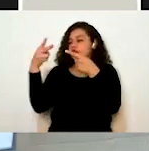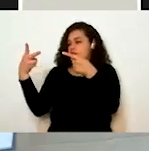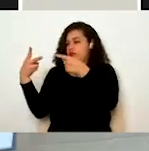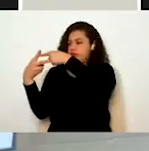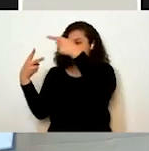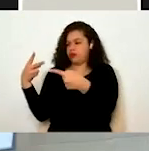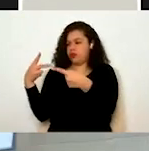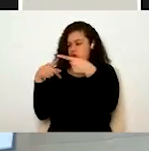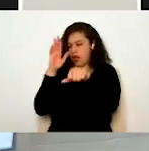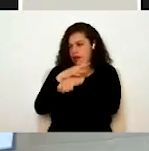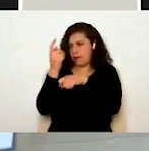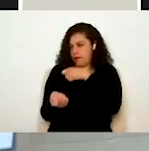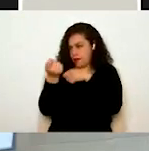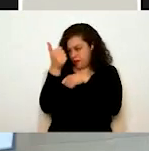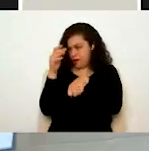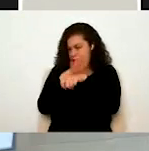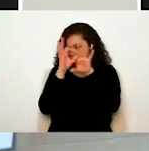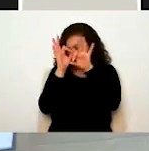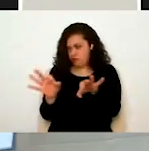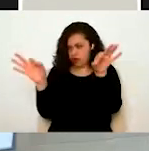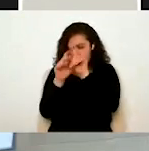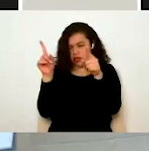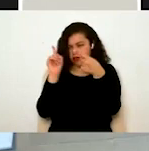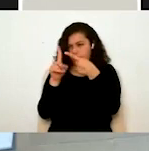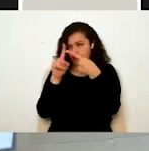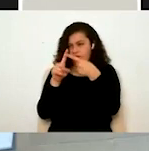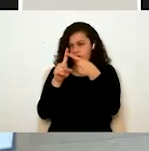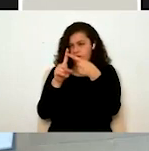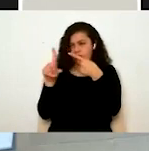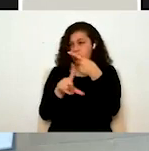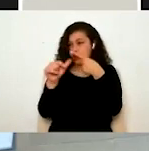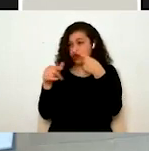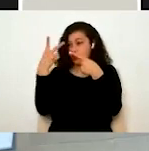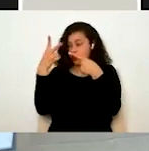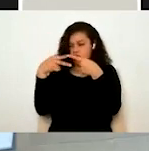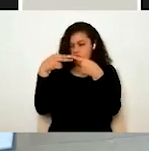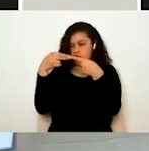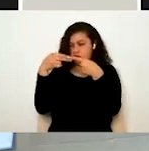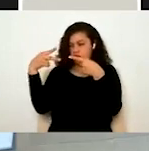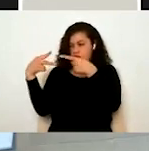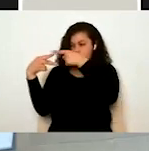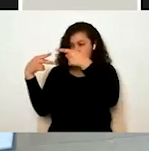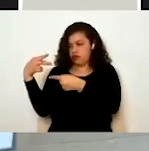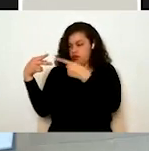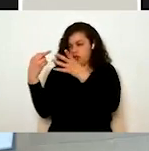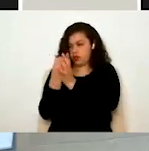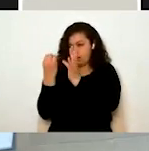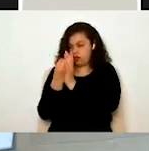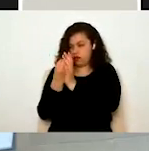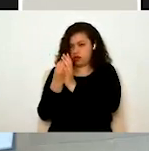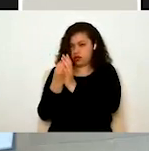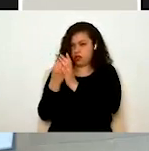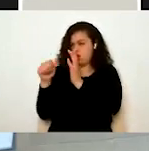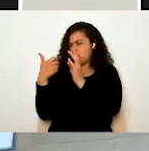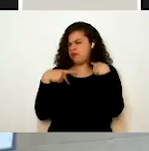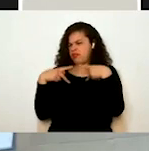clave principal como la que tienen actualmente en la intranet y pueden solicitarnos dos contraseñas adicionales para algún otro usuario.